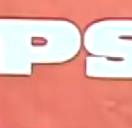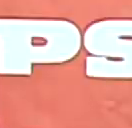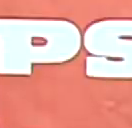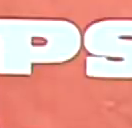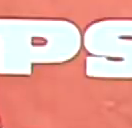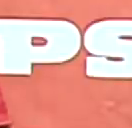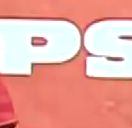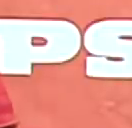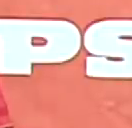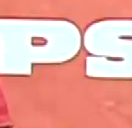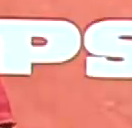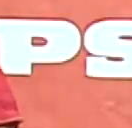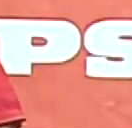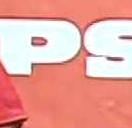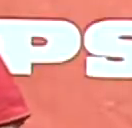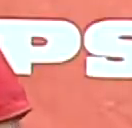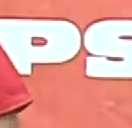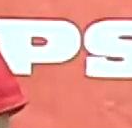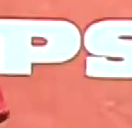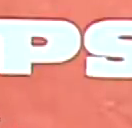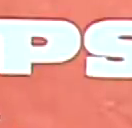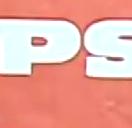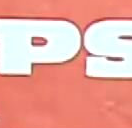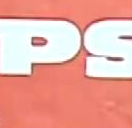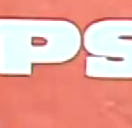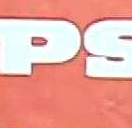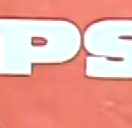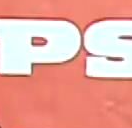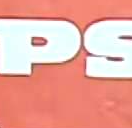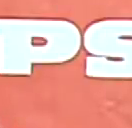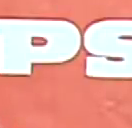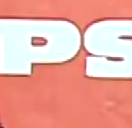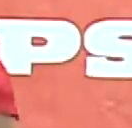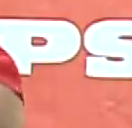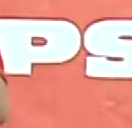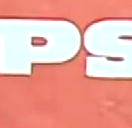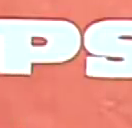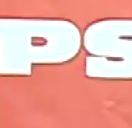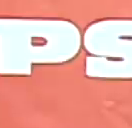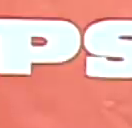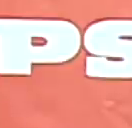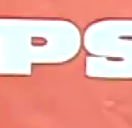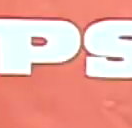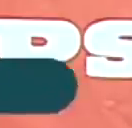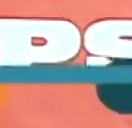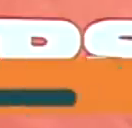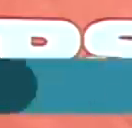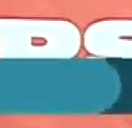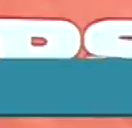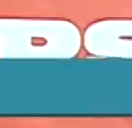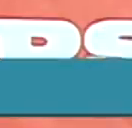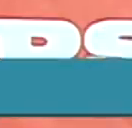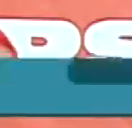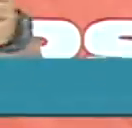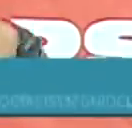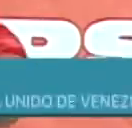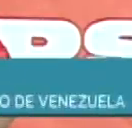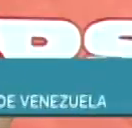a nivel de números, a nivel de tratamiento del COVID-19.